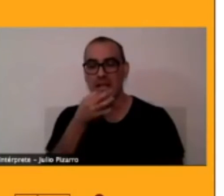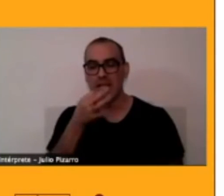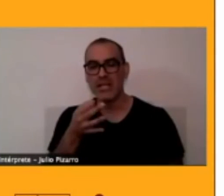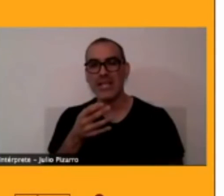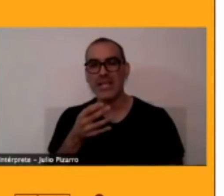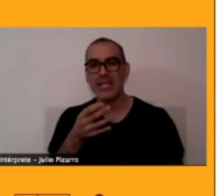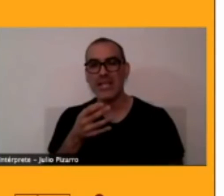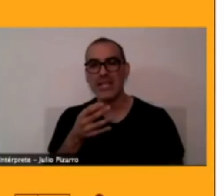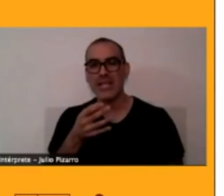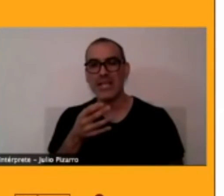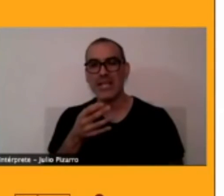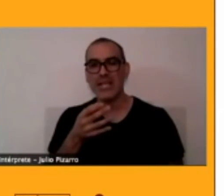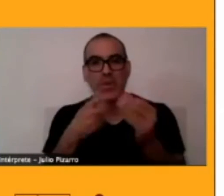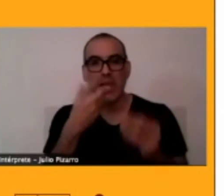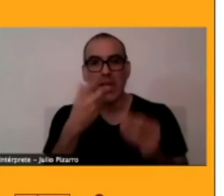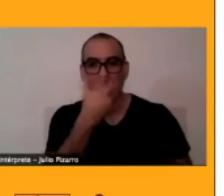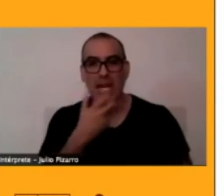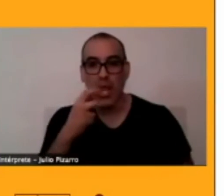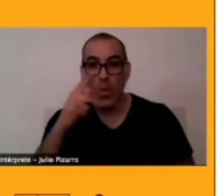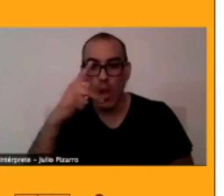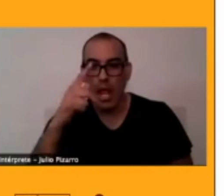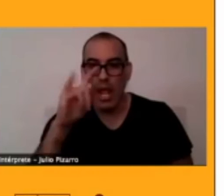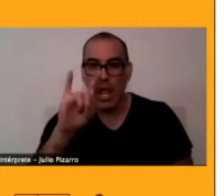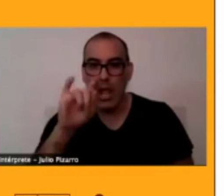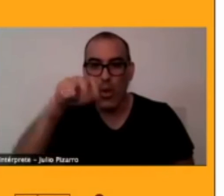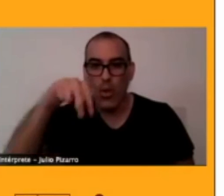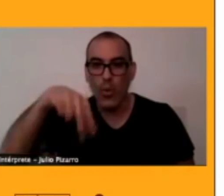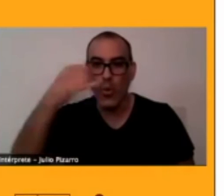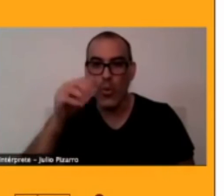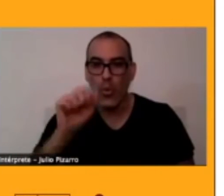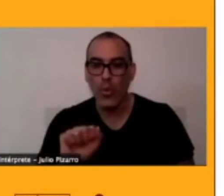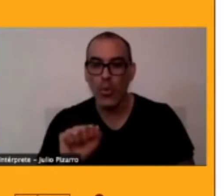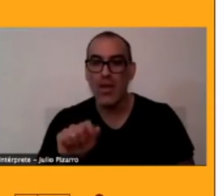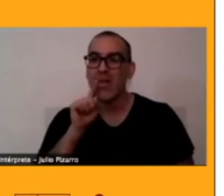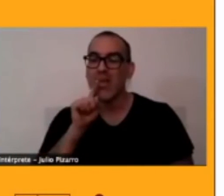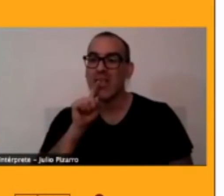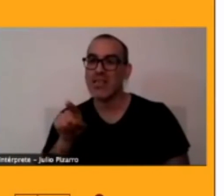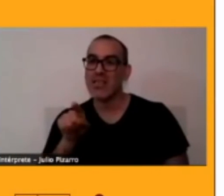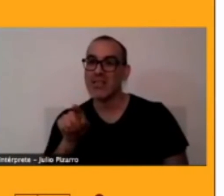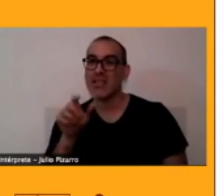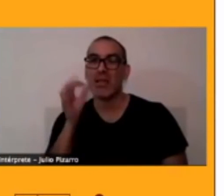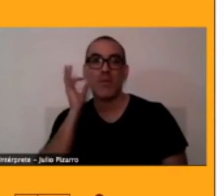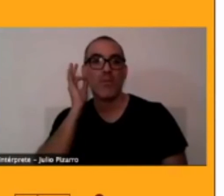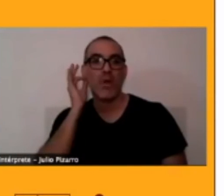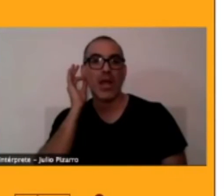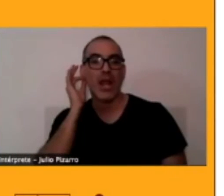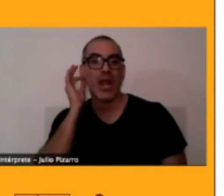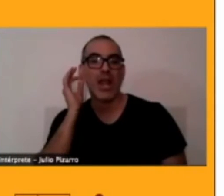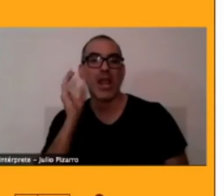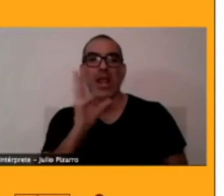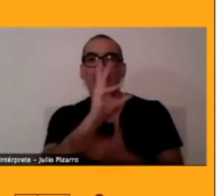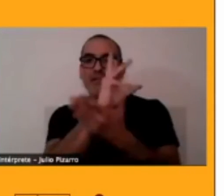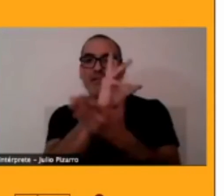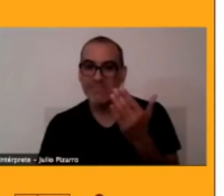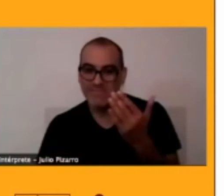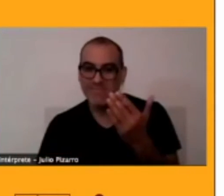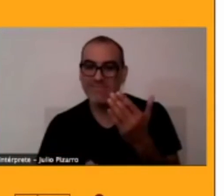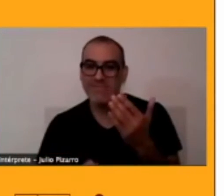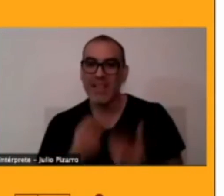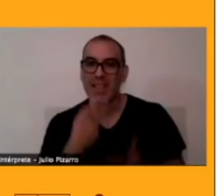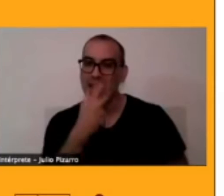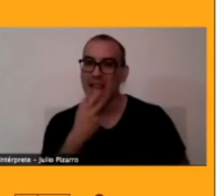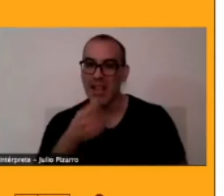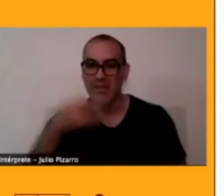Kunza. Ella también nos informa que la lengua está extinta para 1956. Ya,